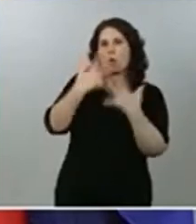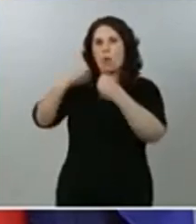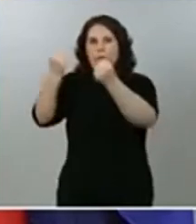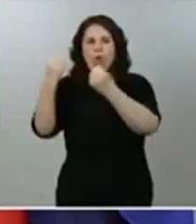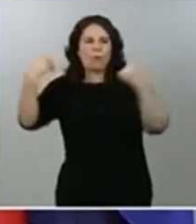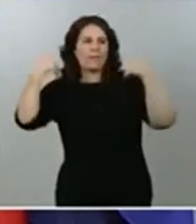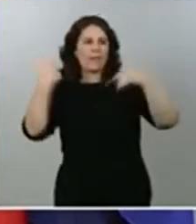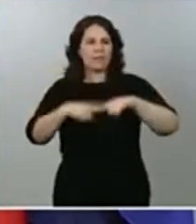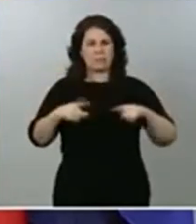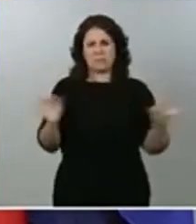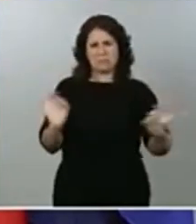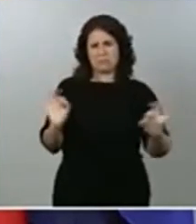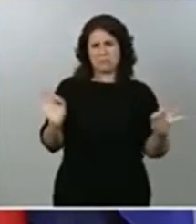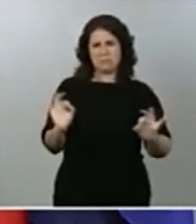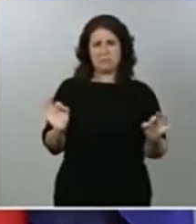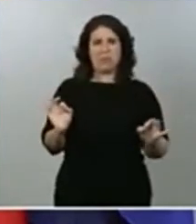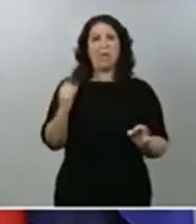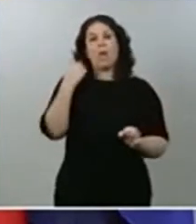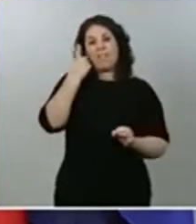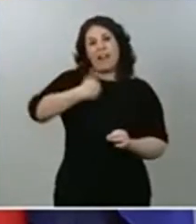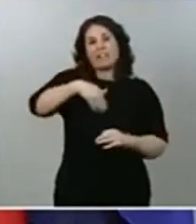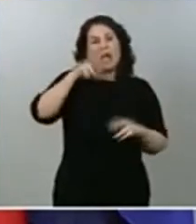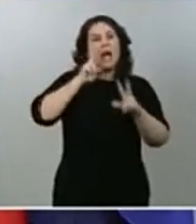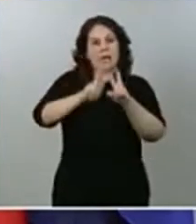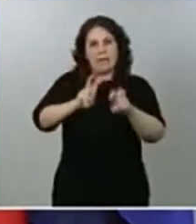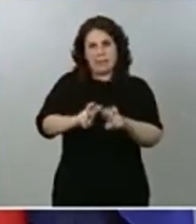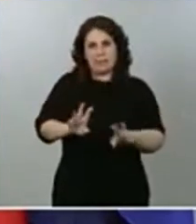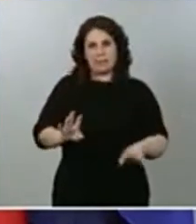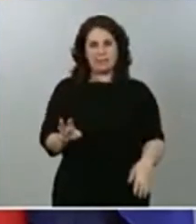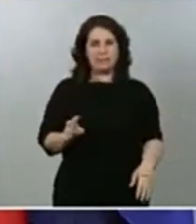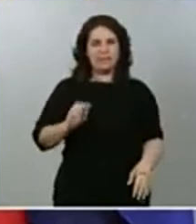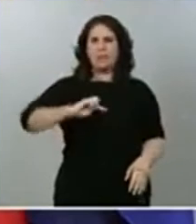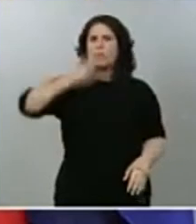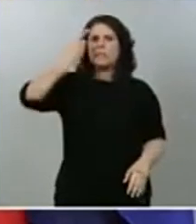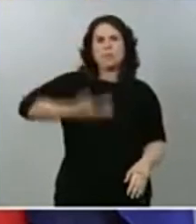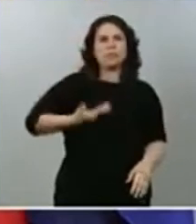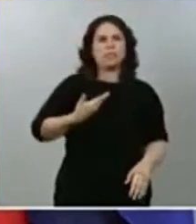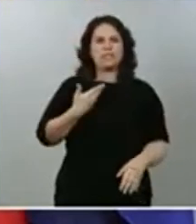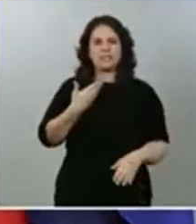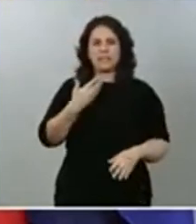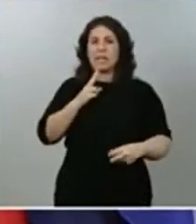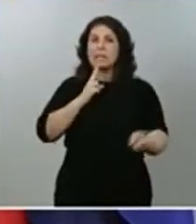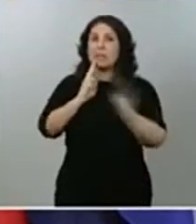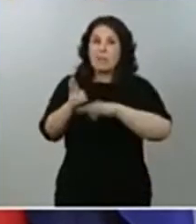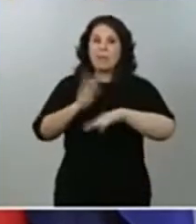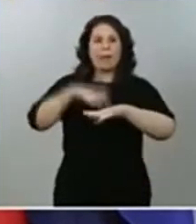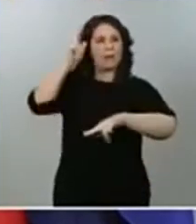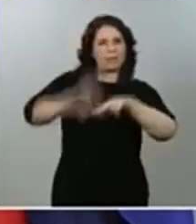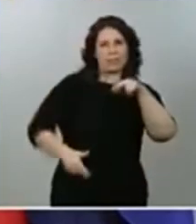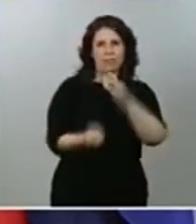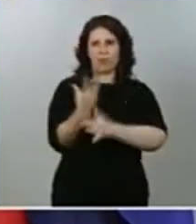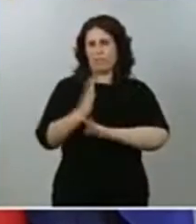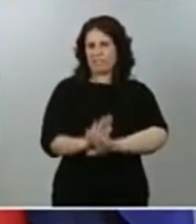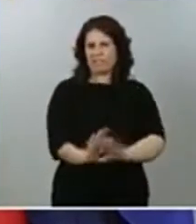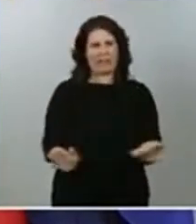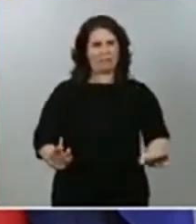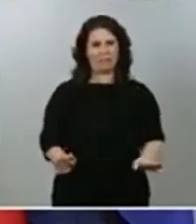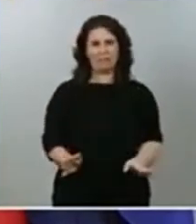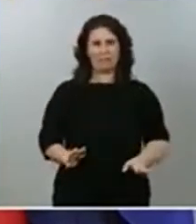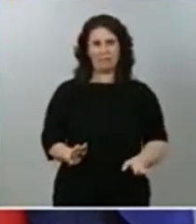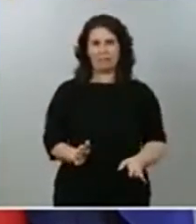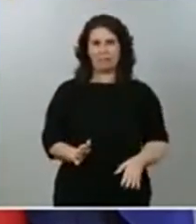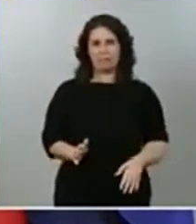digo, sin perjuicio del análisis que tendrá que hacer. Aquí lo importante es actuar para cortar el brote. Y todo lo que nos desvíe de esto no